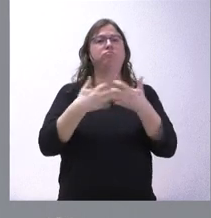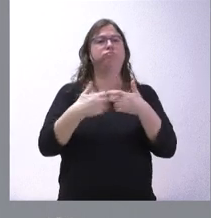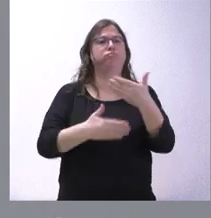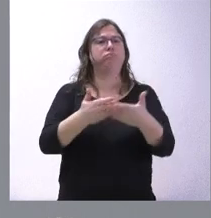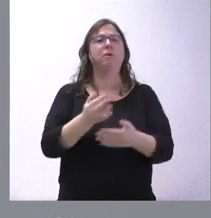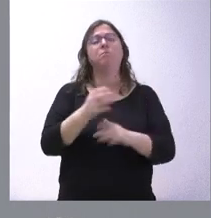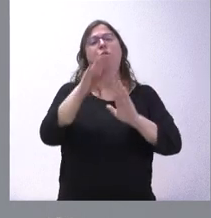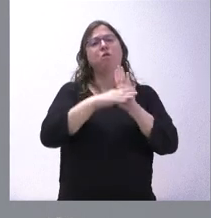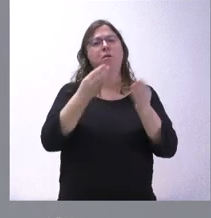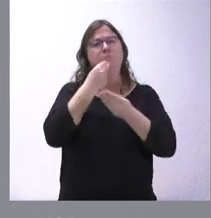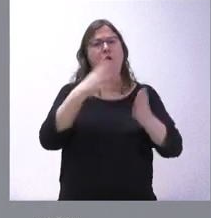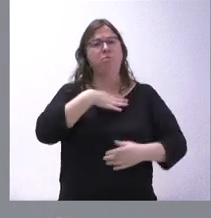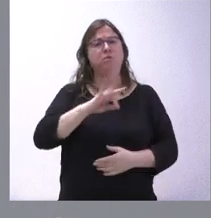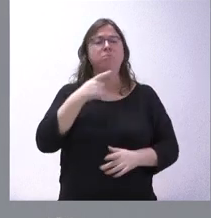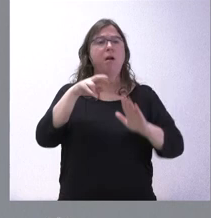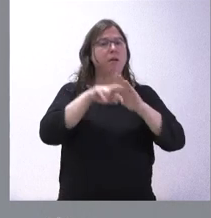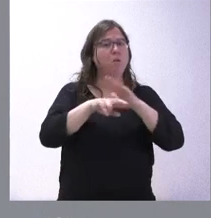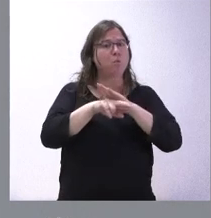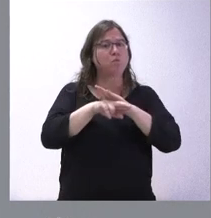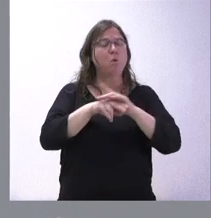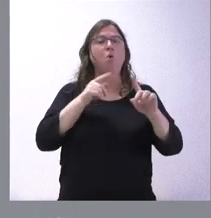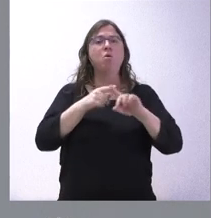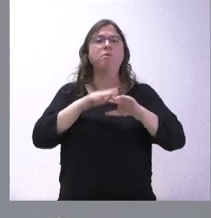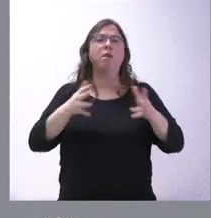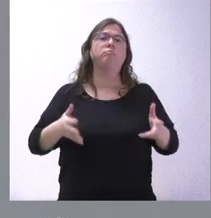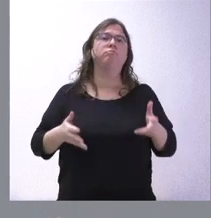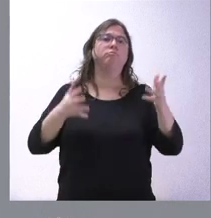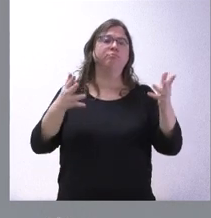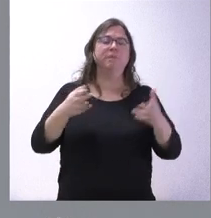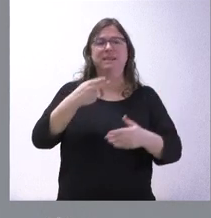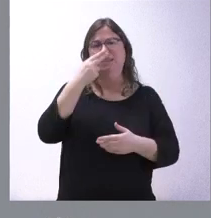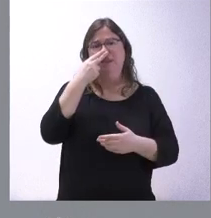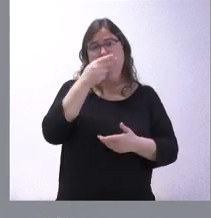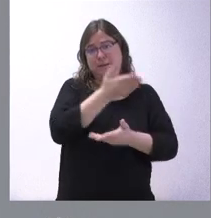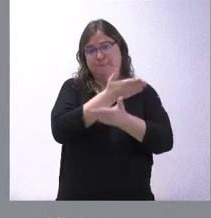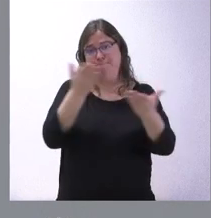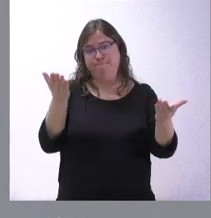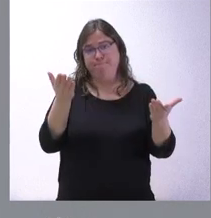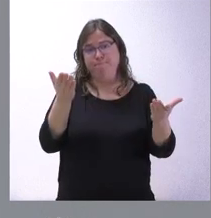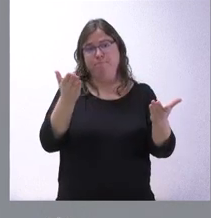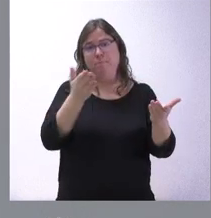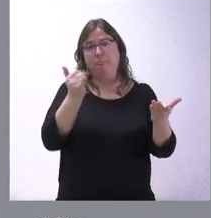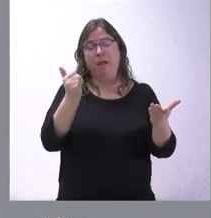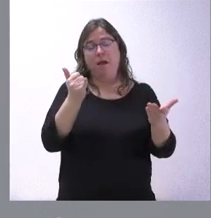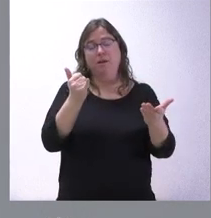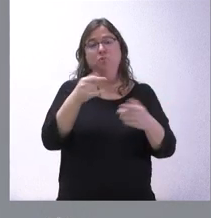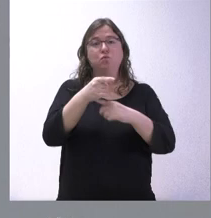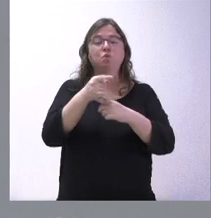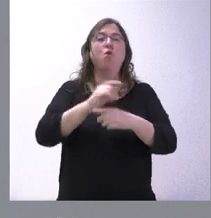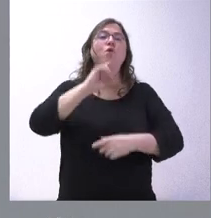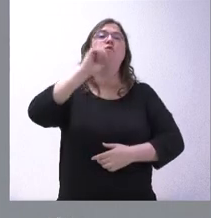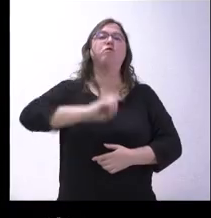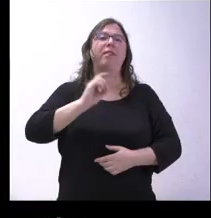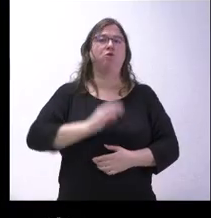condiciones posibles y que estos recursos sean utilizados al servicio de los intereses que lógicamente tiene prescritos como fundación.